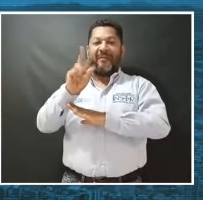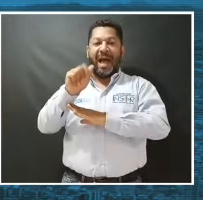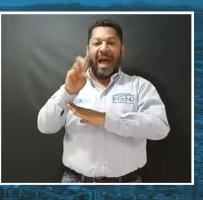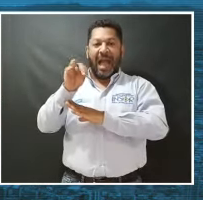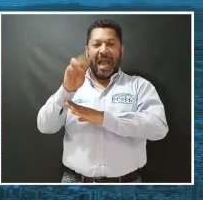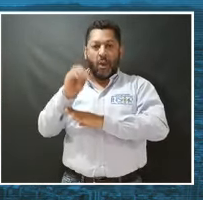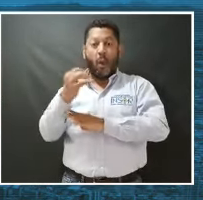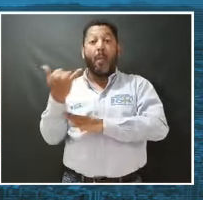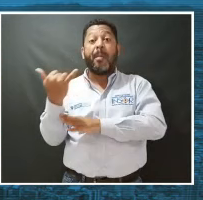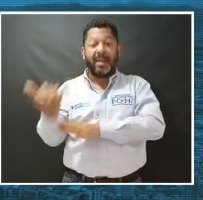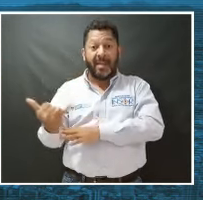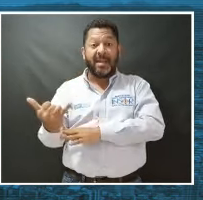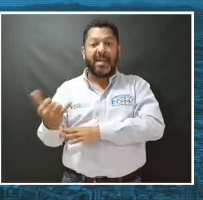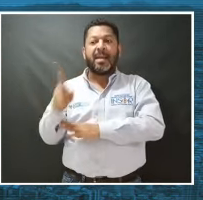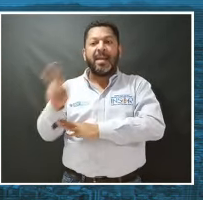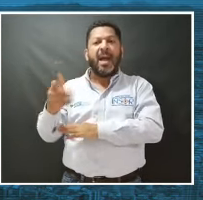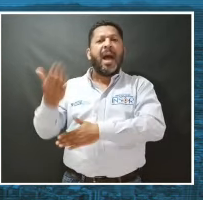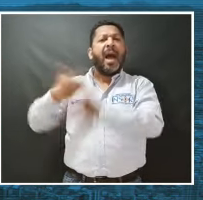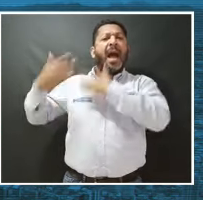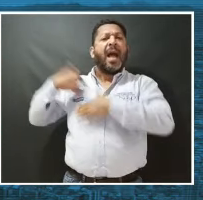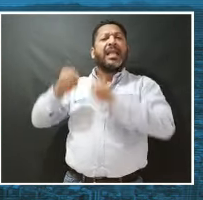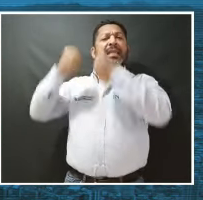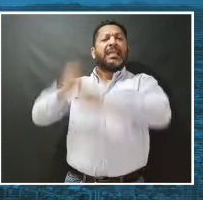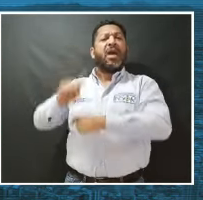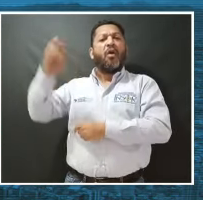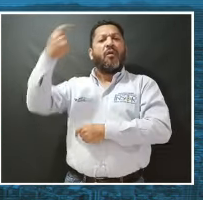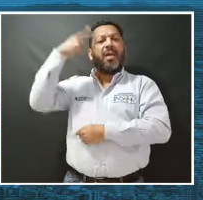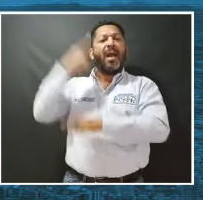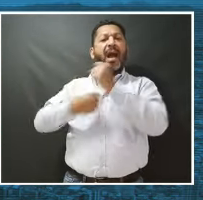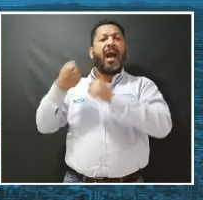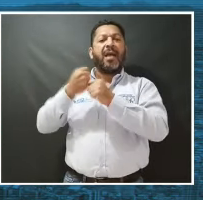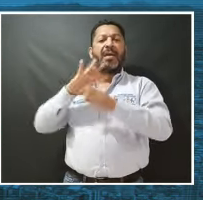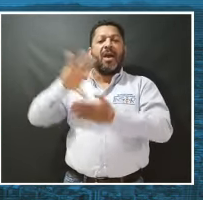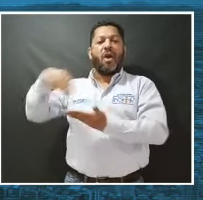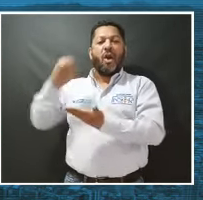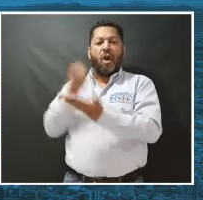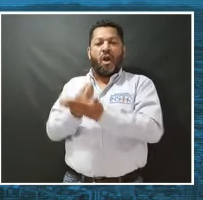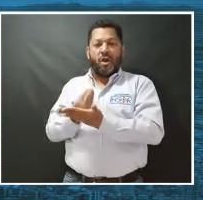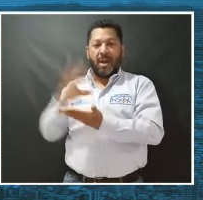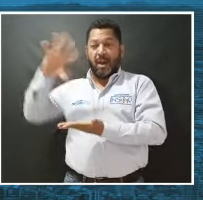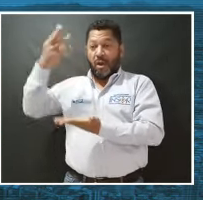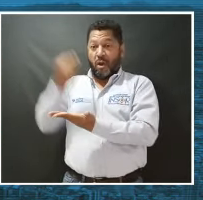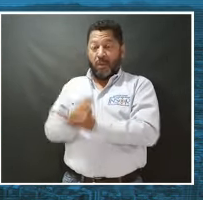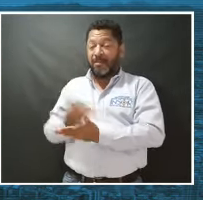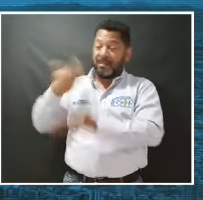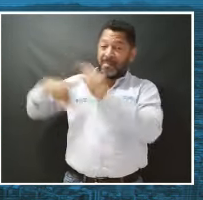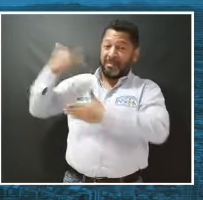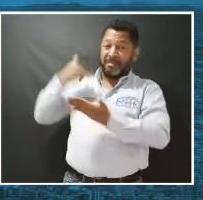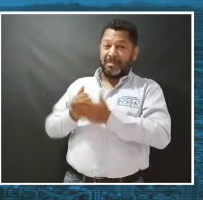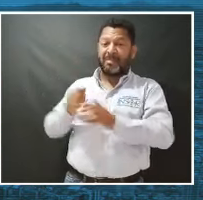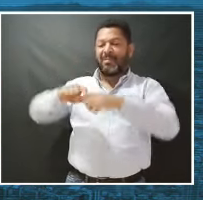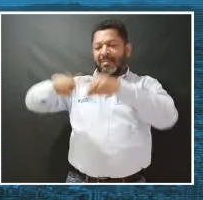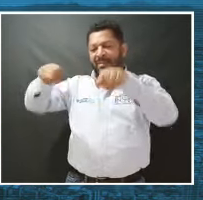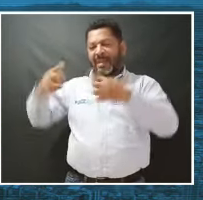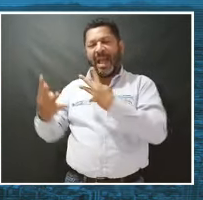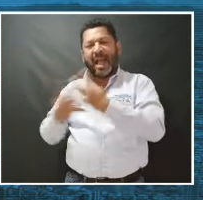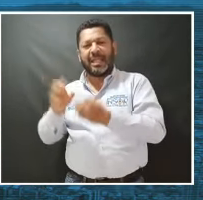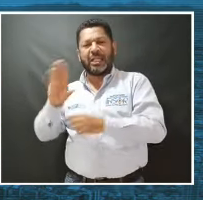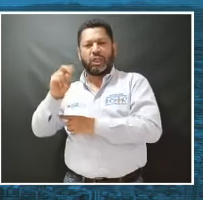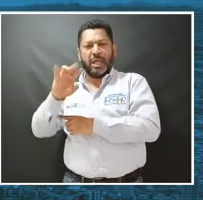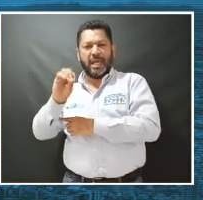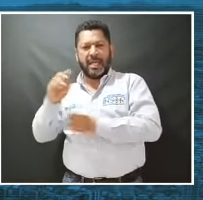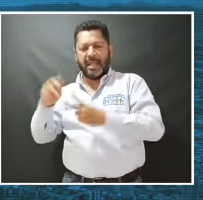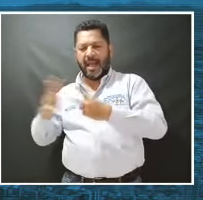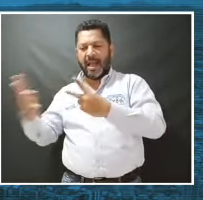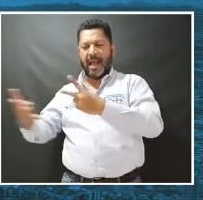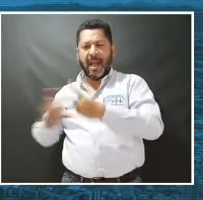es el Palacio Líbano, conocido hoy como Palacio Líbano, que fue una sede del gobierno a principios de la Polonia. Allí tuvimos inicialmente la